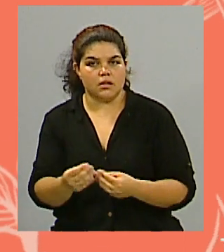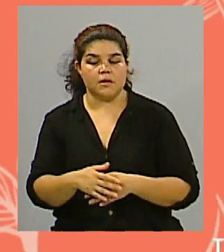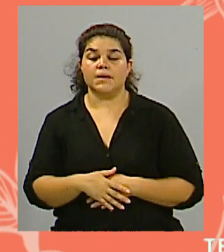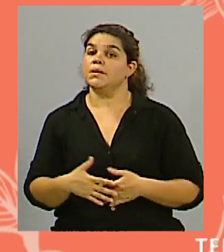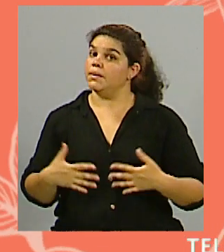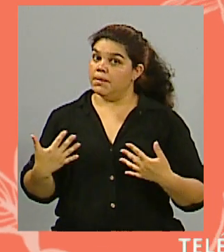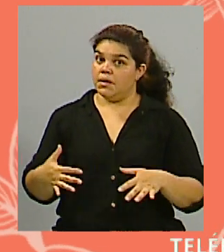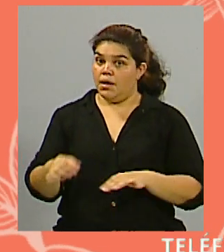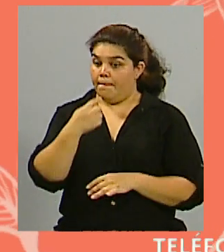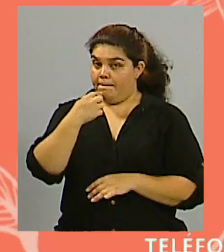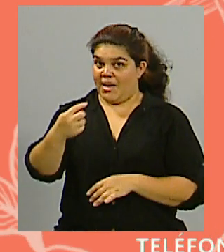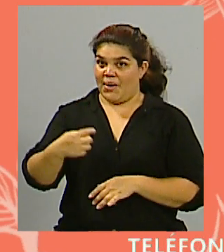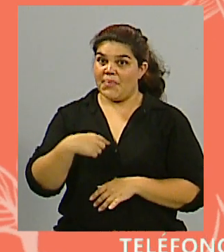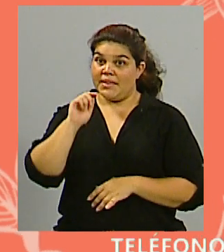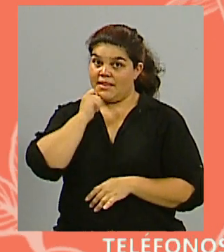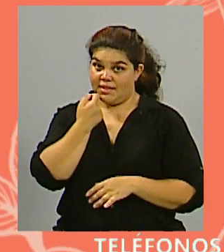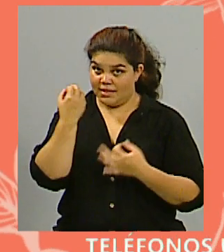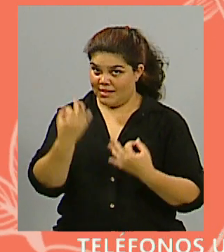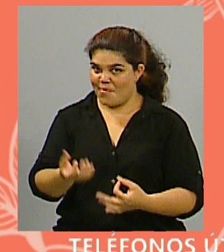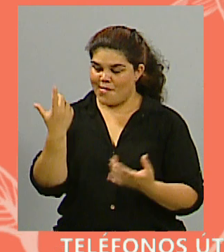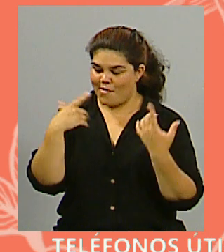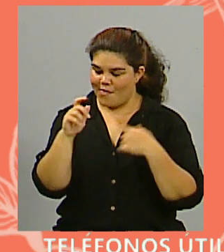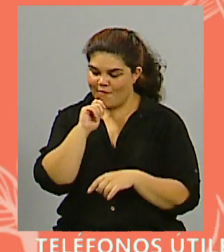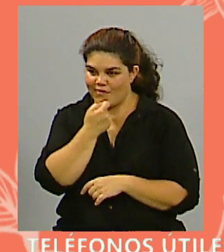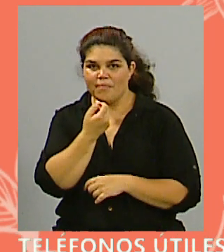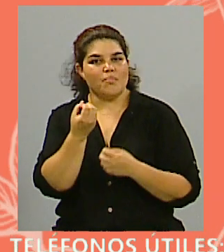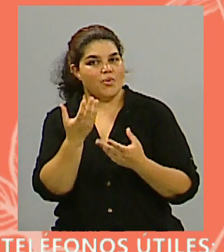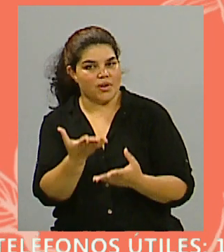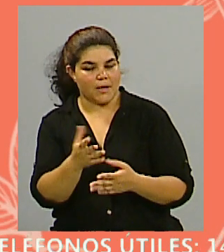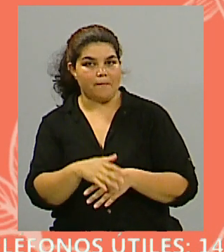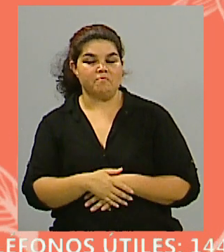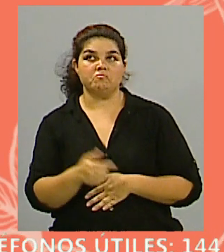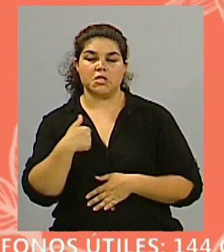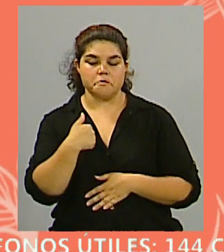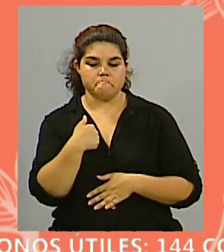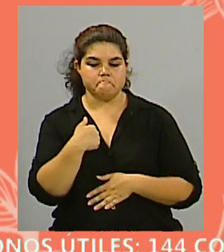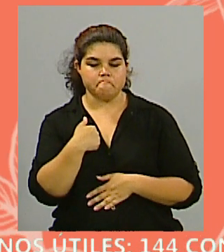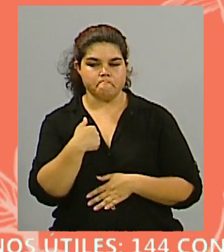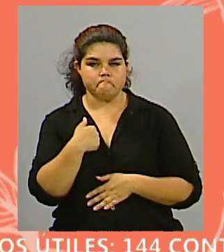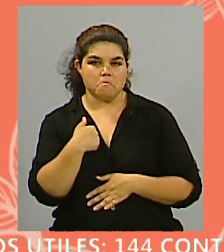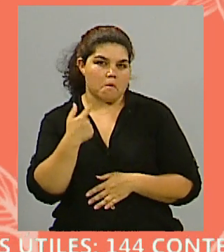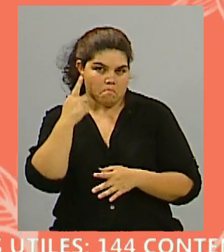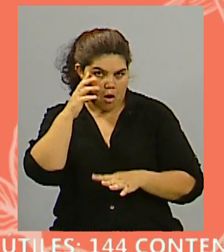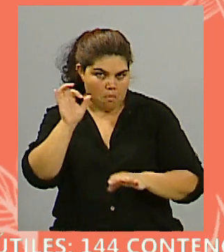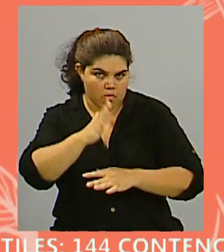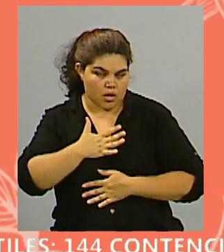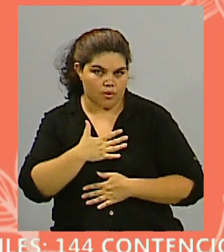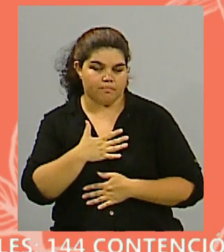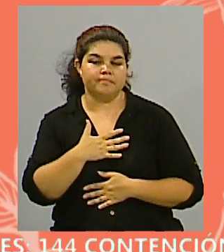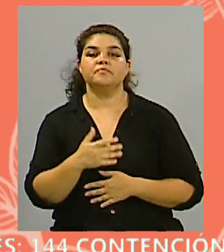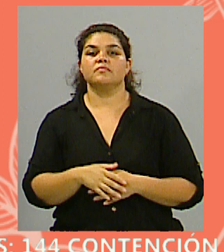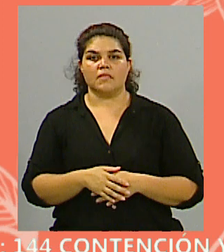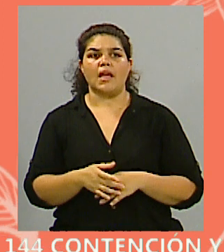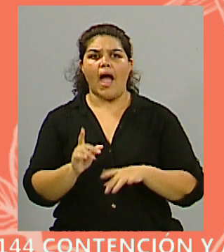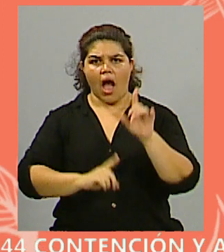divertida, porque lo que está sucediendo actualmente, bajo mi punto de vista, es algo que en algunas cosas tiene